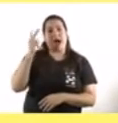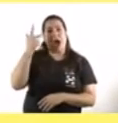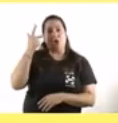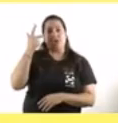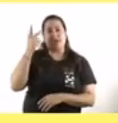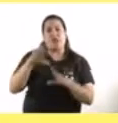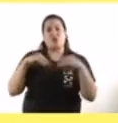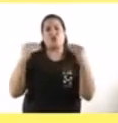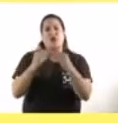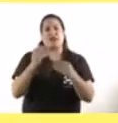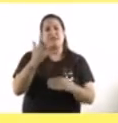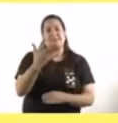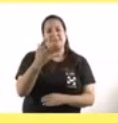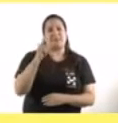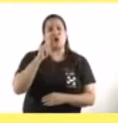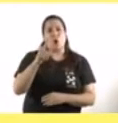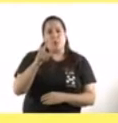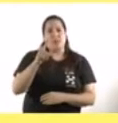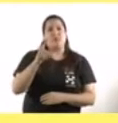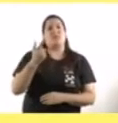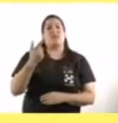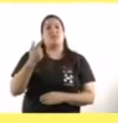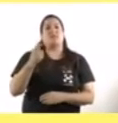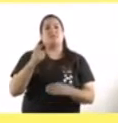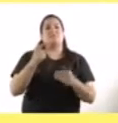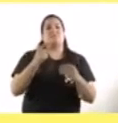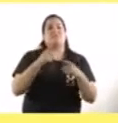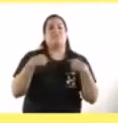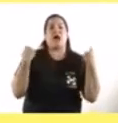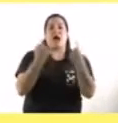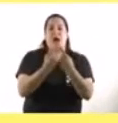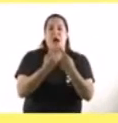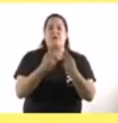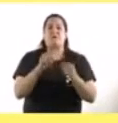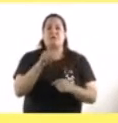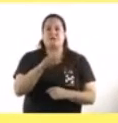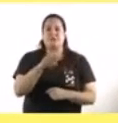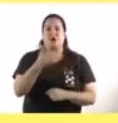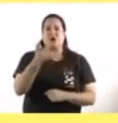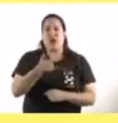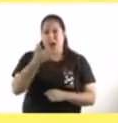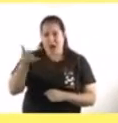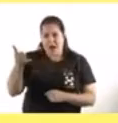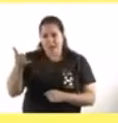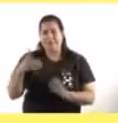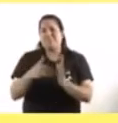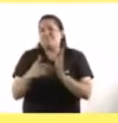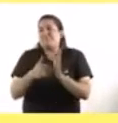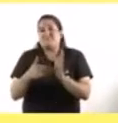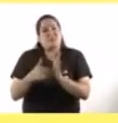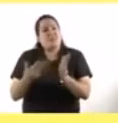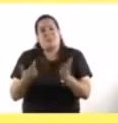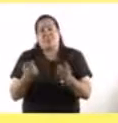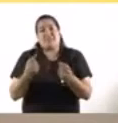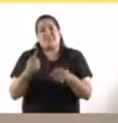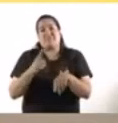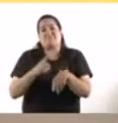5.000 plazas, con lo cual tenemos las condiciones ya preparadas para ir aumentándolo en la medida que sea necesario.